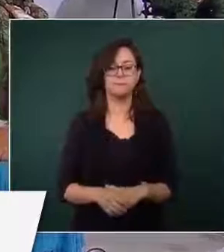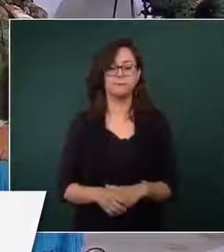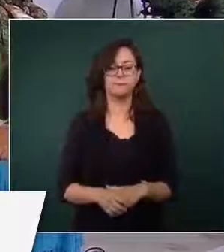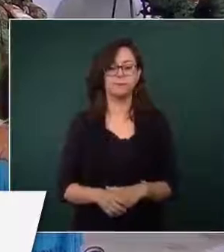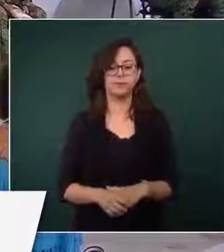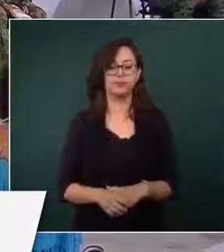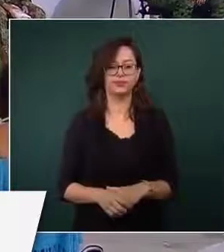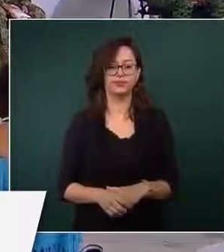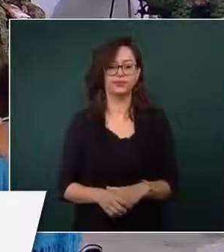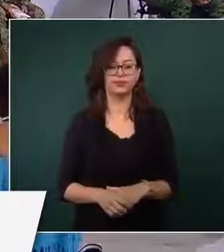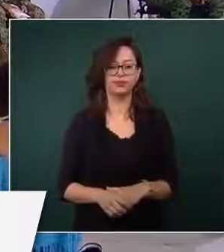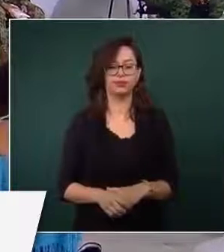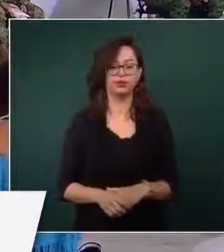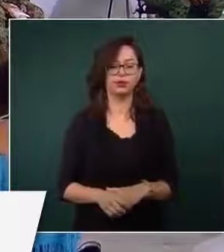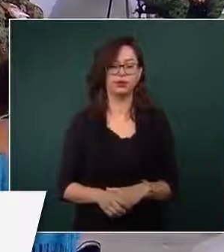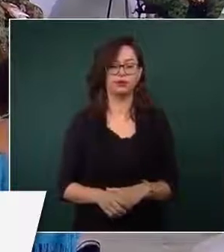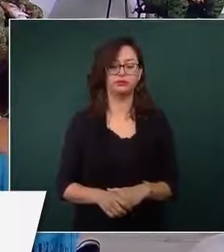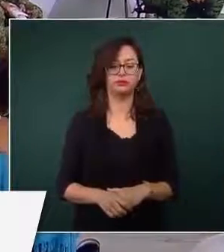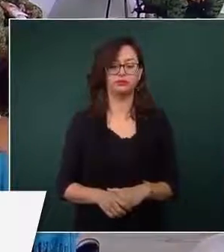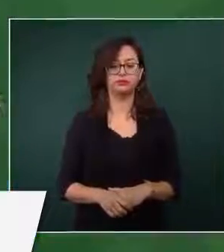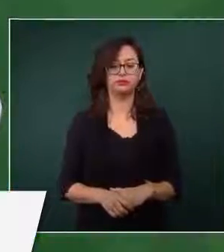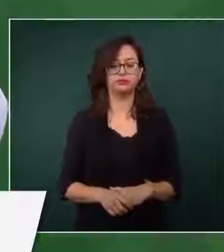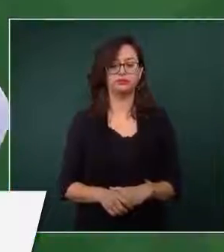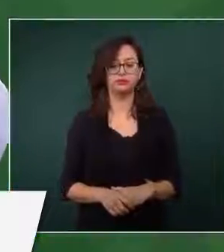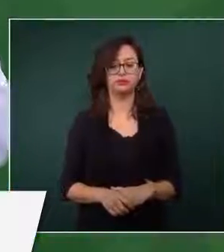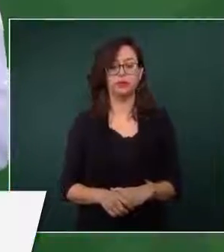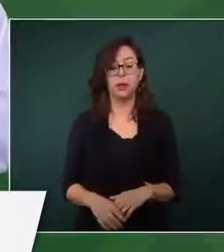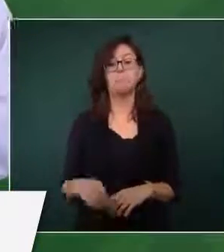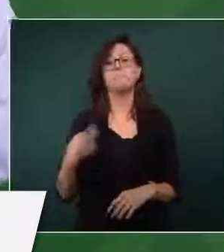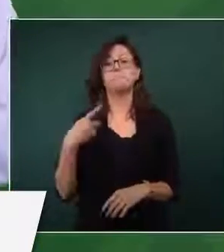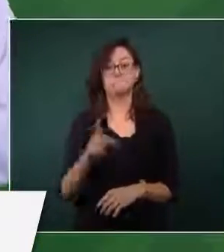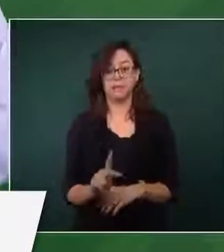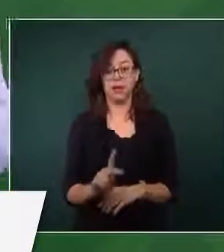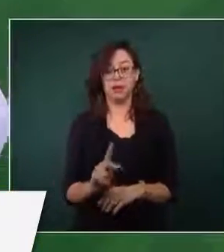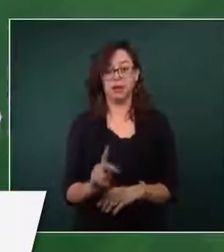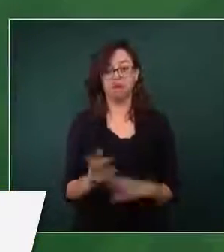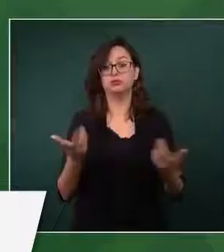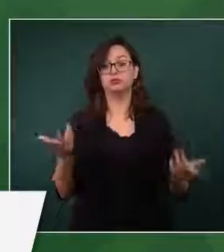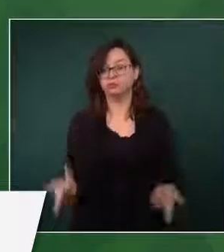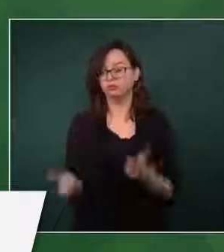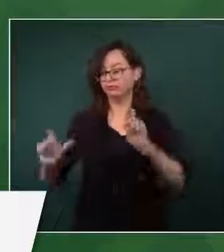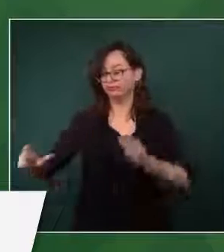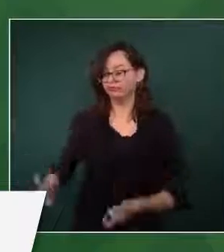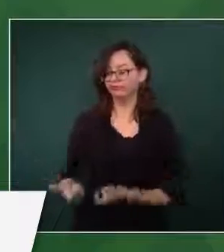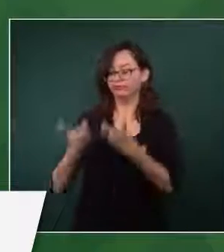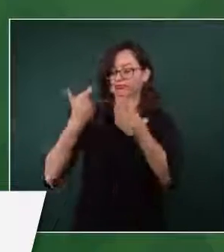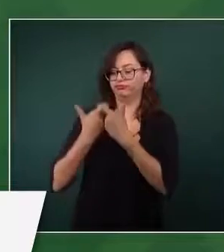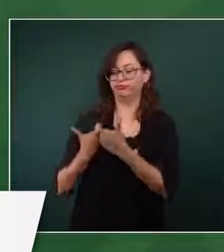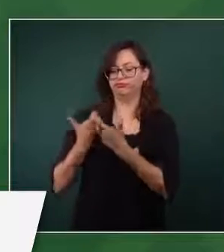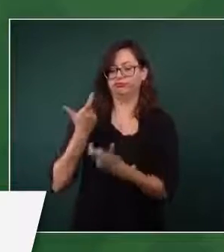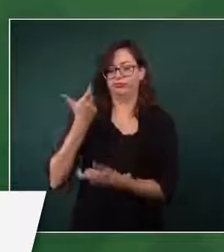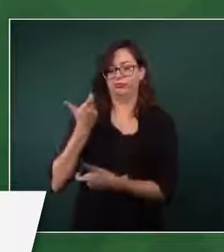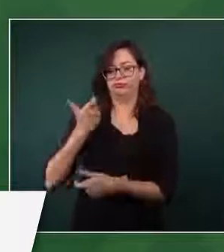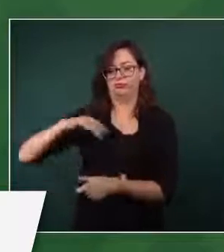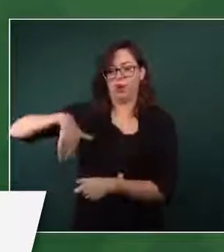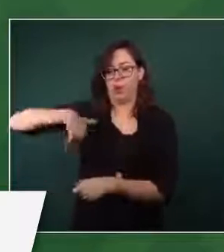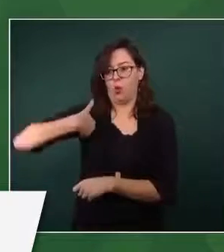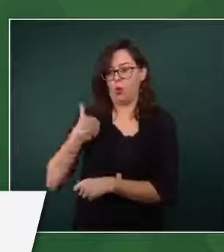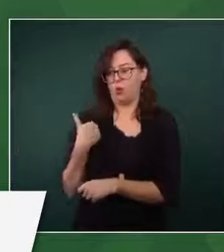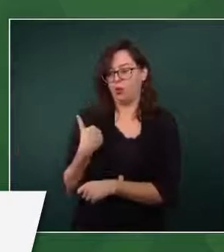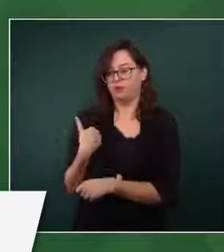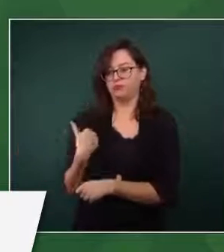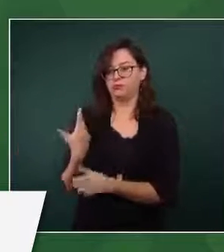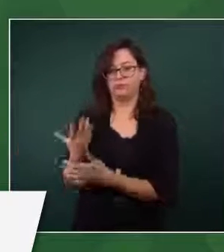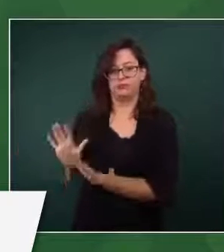Sin embargo, hay estos mecanismos para emergencias.